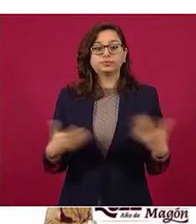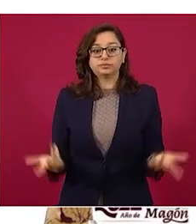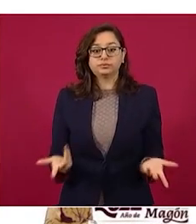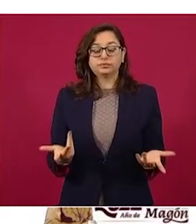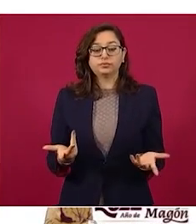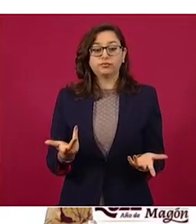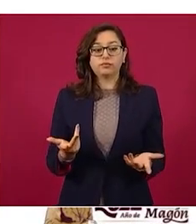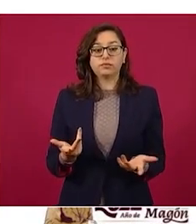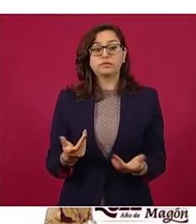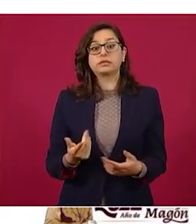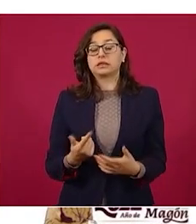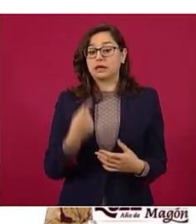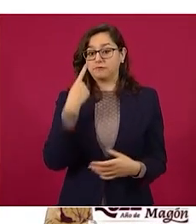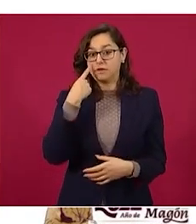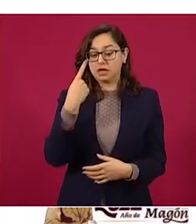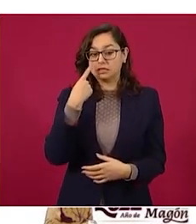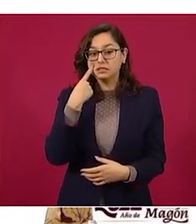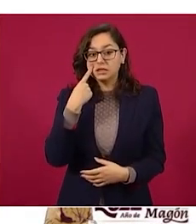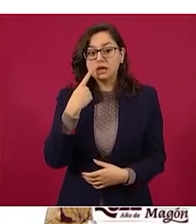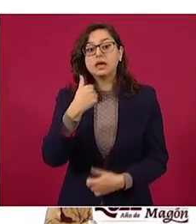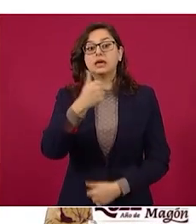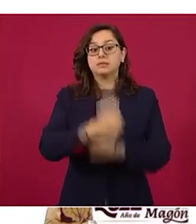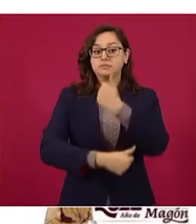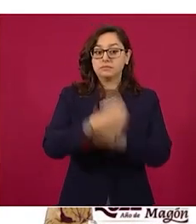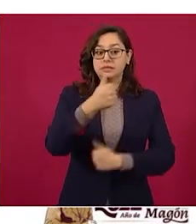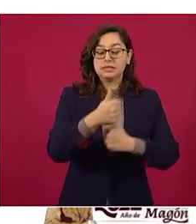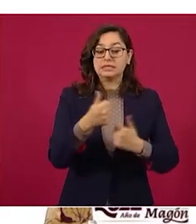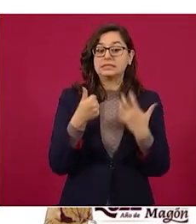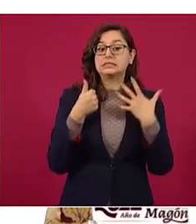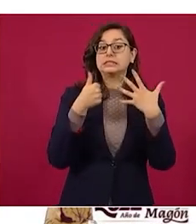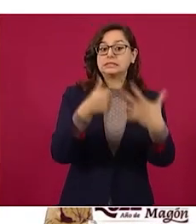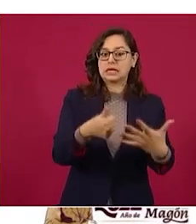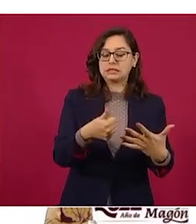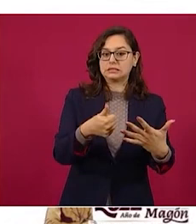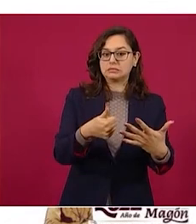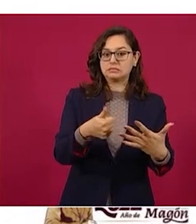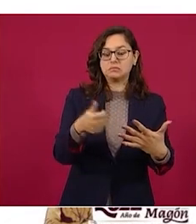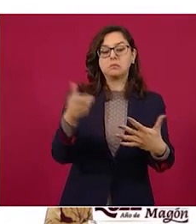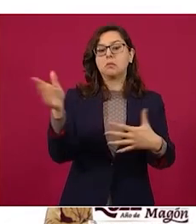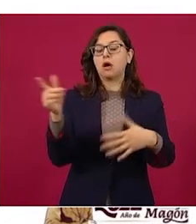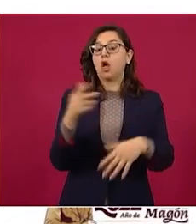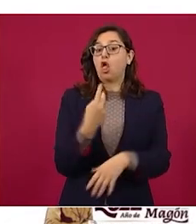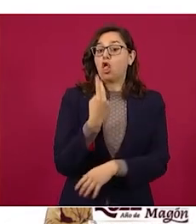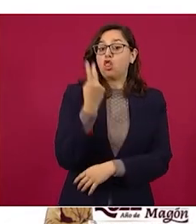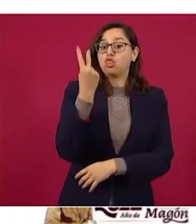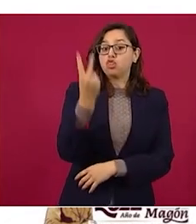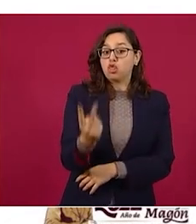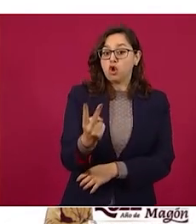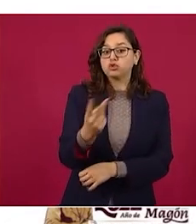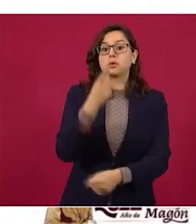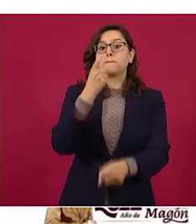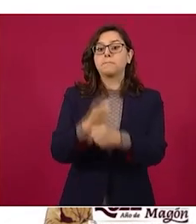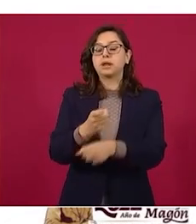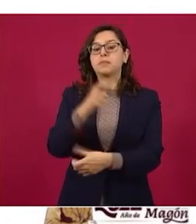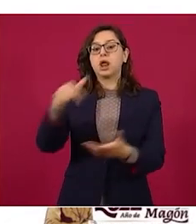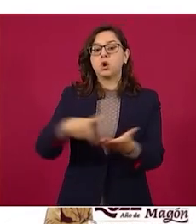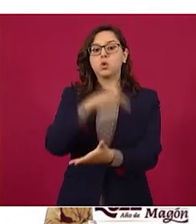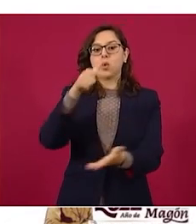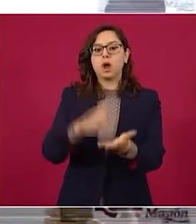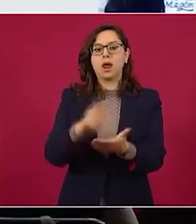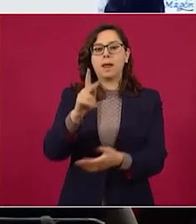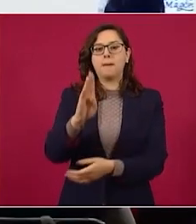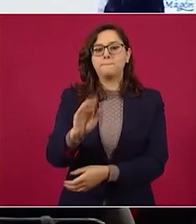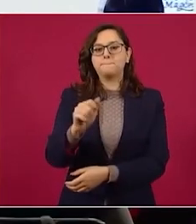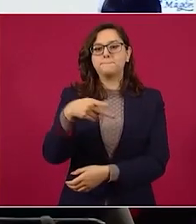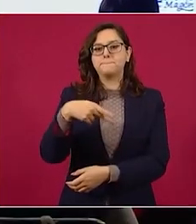empresas de las seis quedaron dos en primer lugar lo sacó Baker Hughes con un